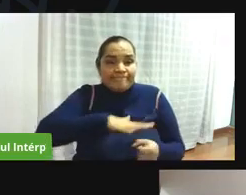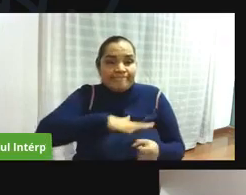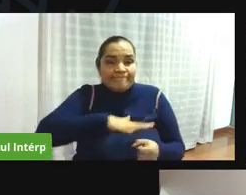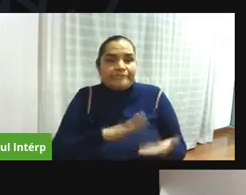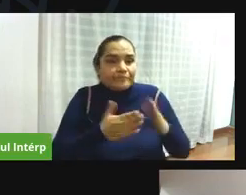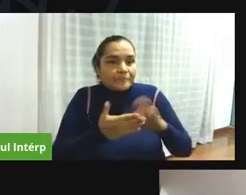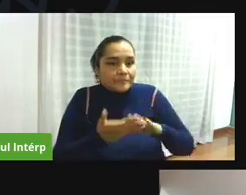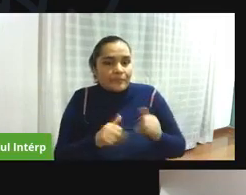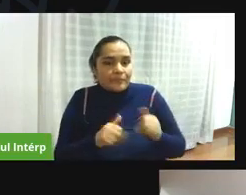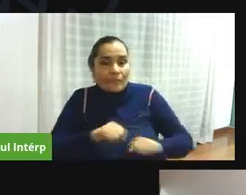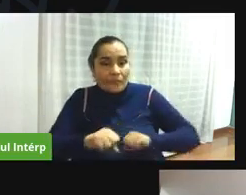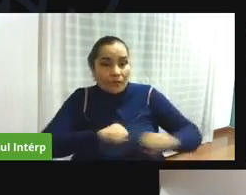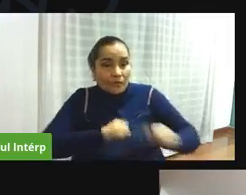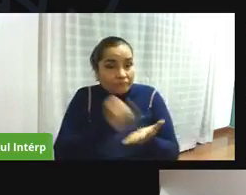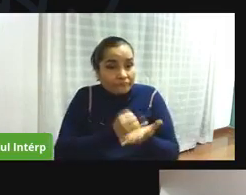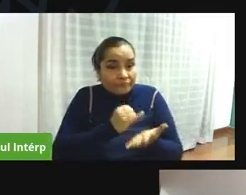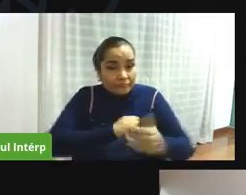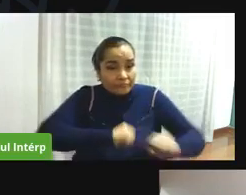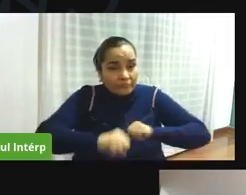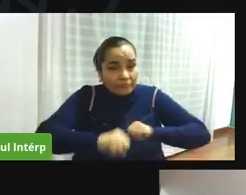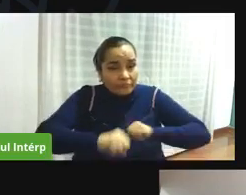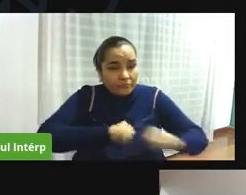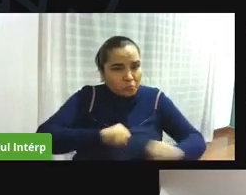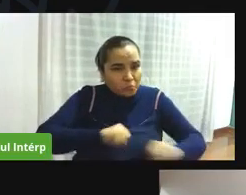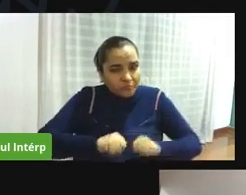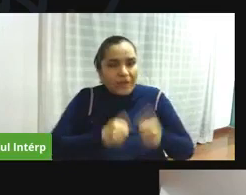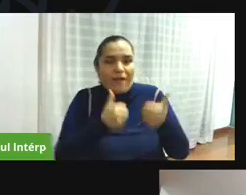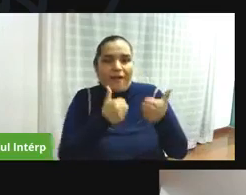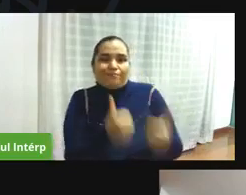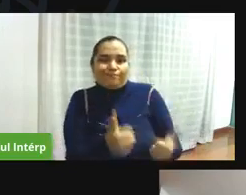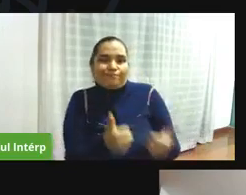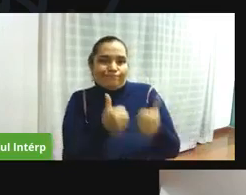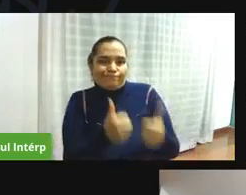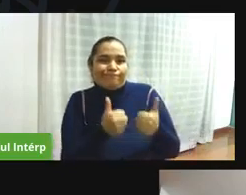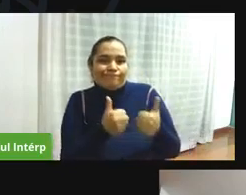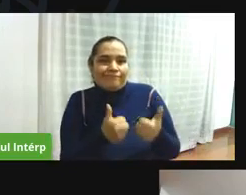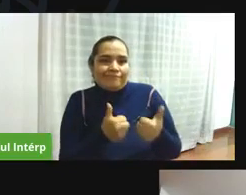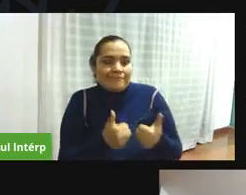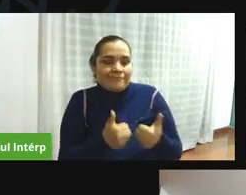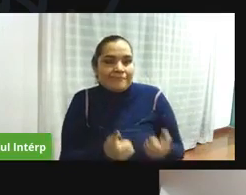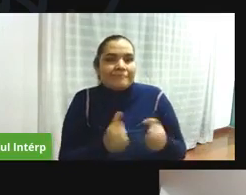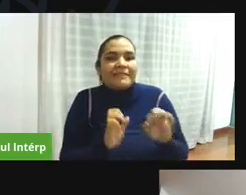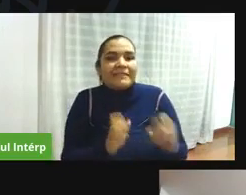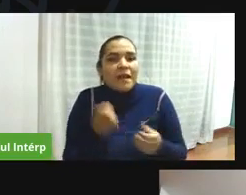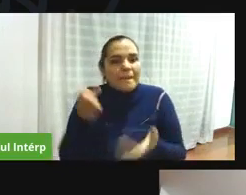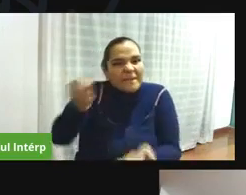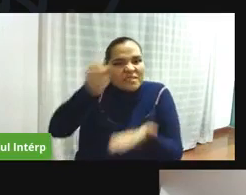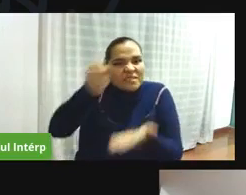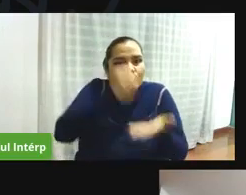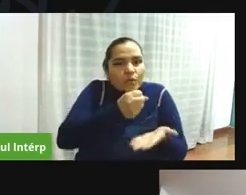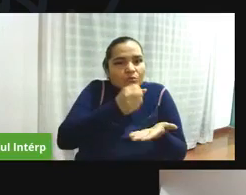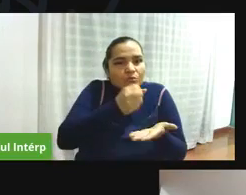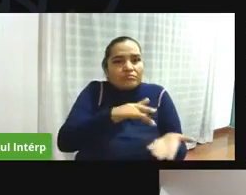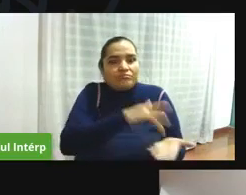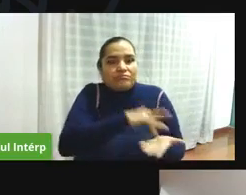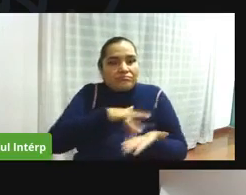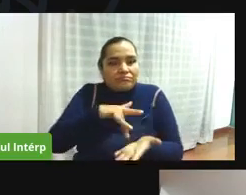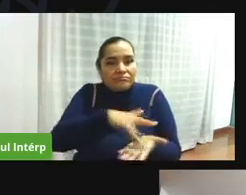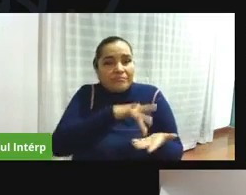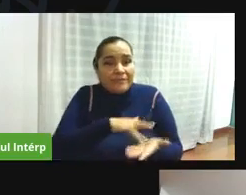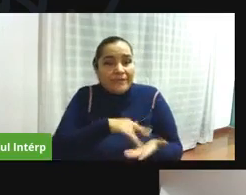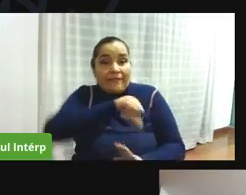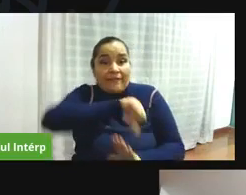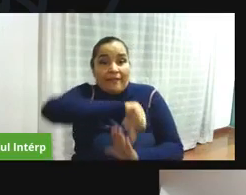activa bien elegida conformada y dinámica van a poder decidir cada uno de los presupuestos también participativos que el IDEPAC es un ente